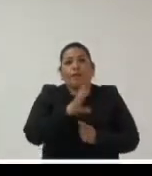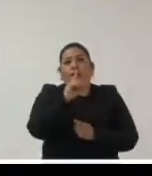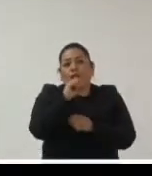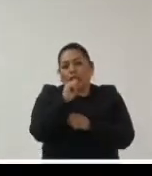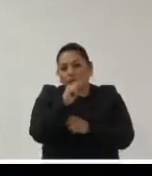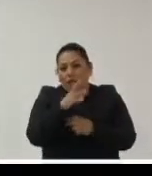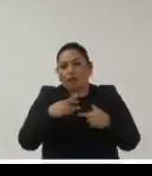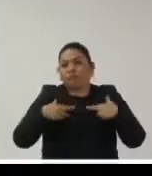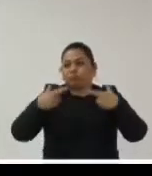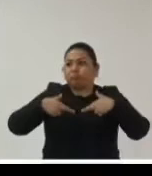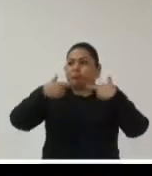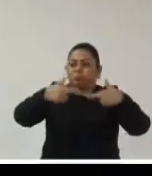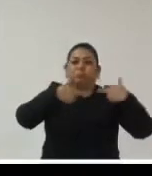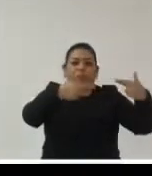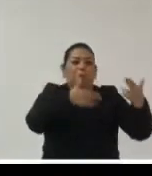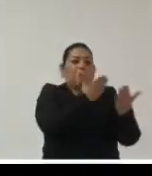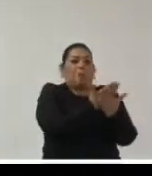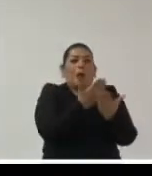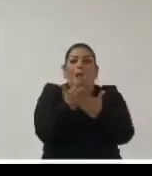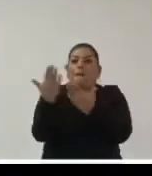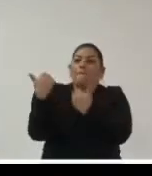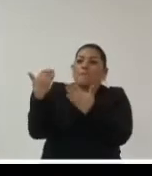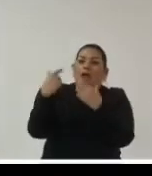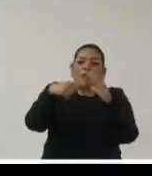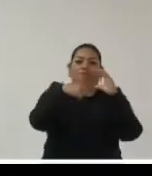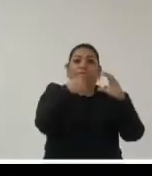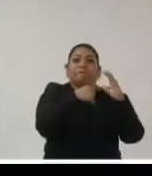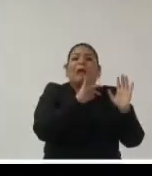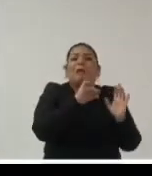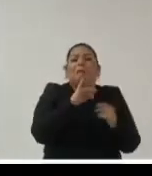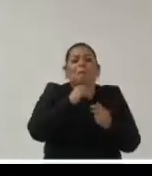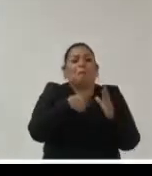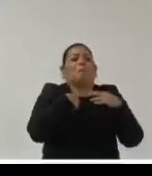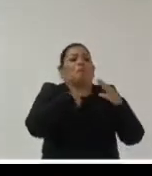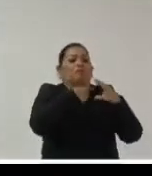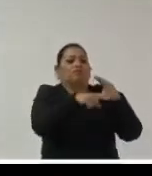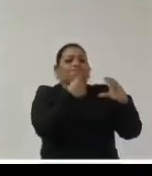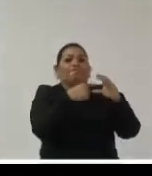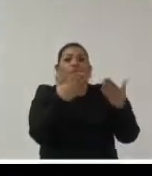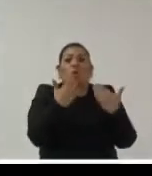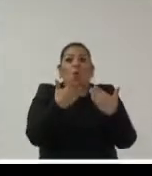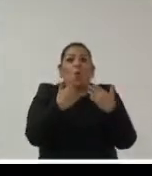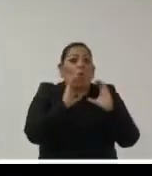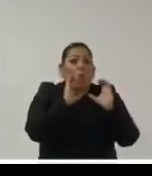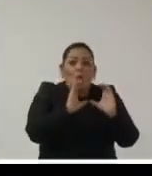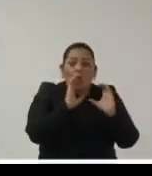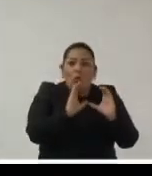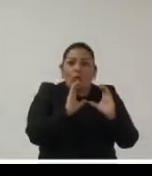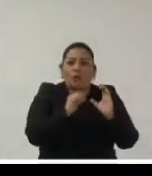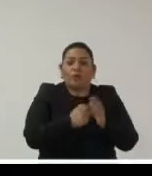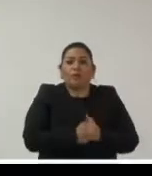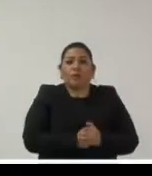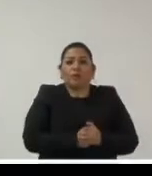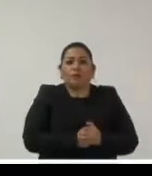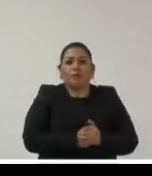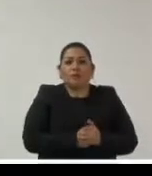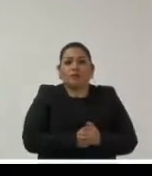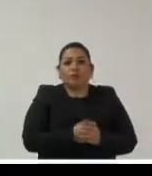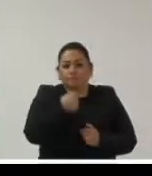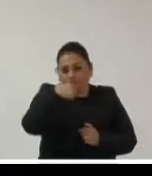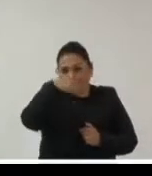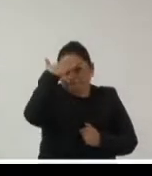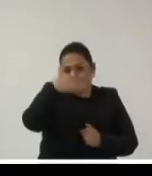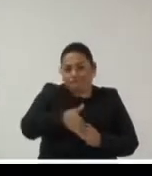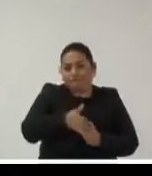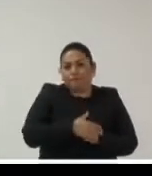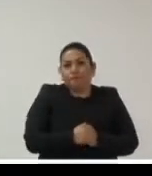los estamos regalando a quienes no los pidan sin ningún tipo de precaución e incluso ya hoy en día sabemos